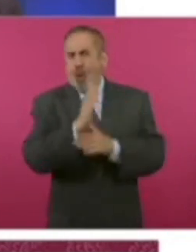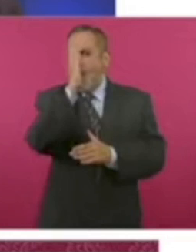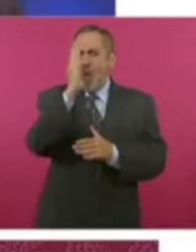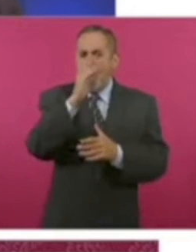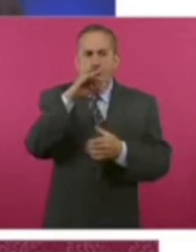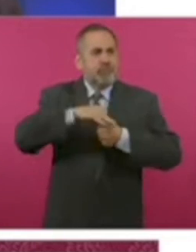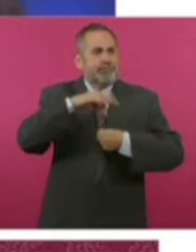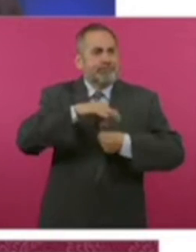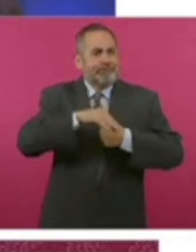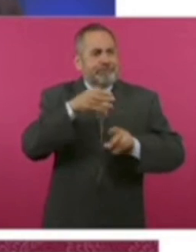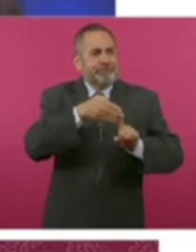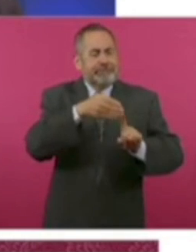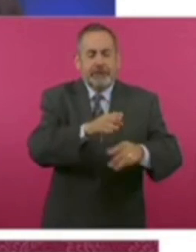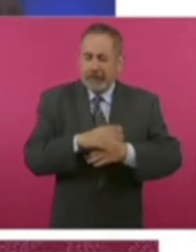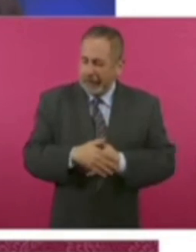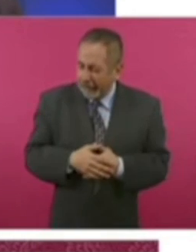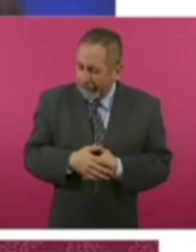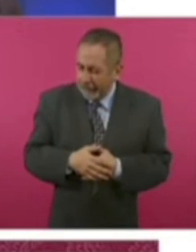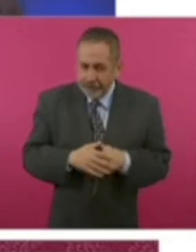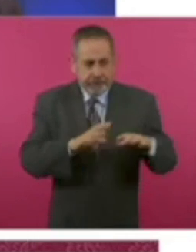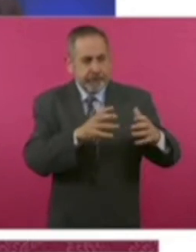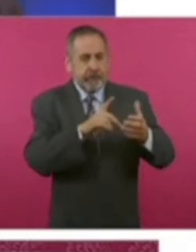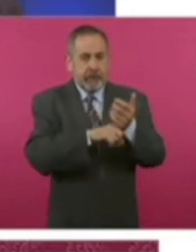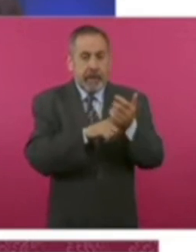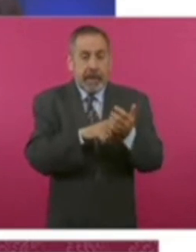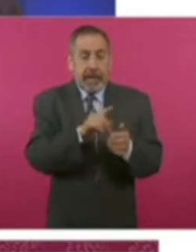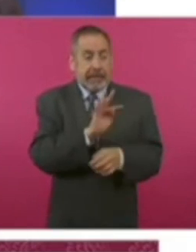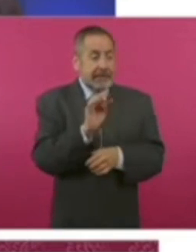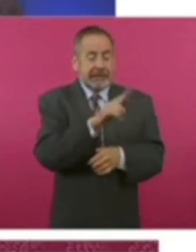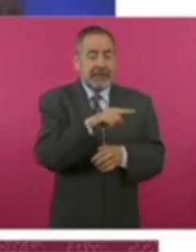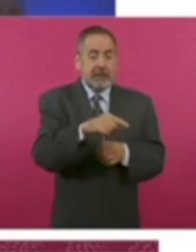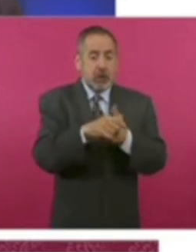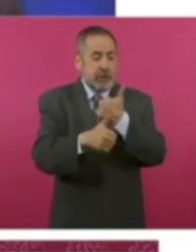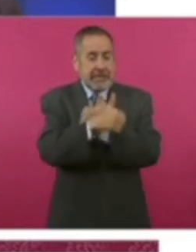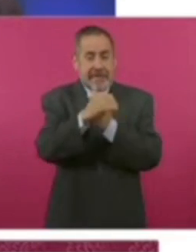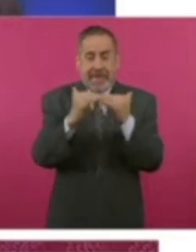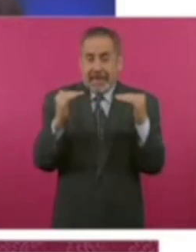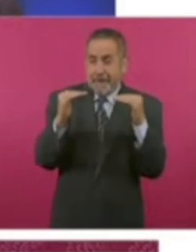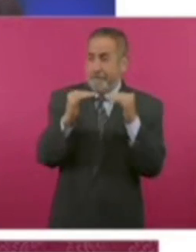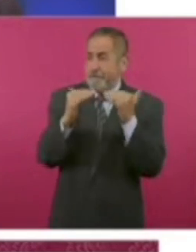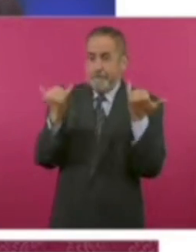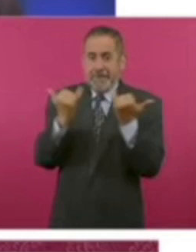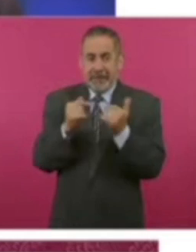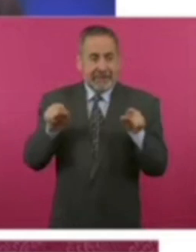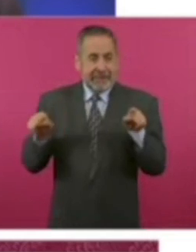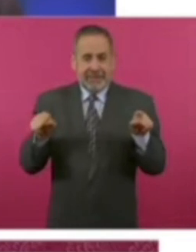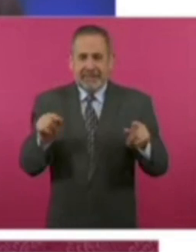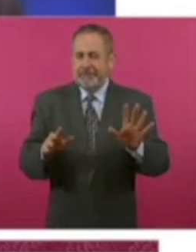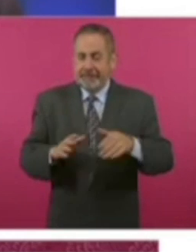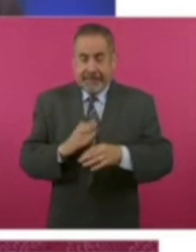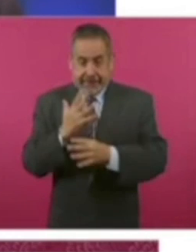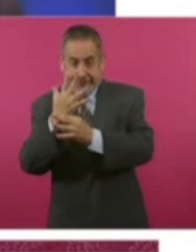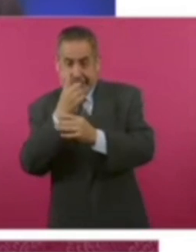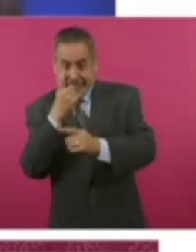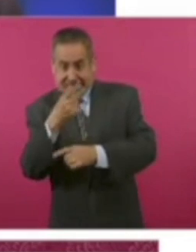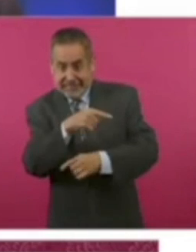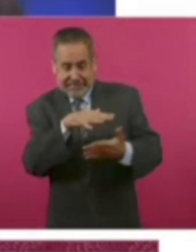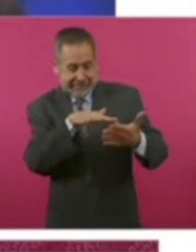y que los conservadores estaban casi empatados con los transformadores. Cito textual,